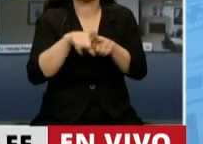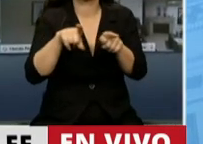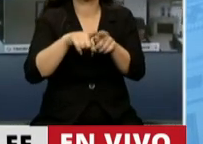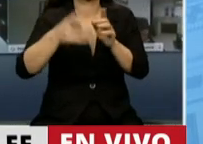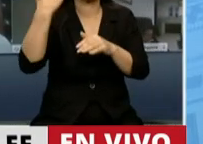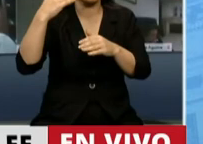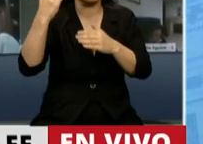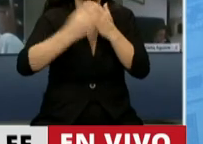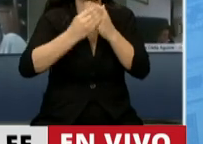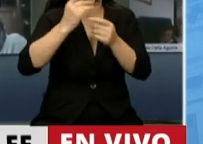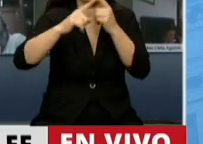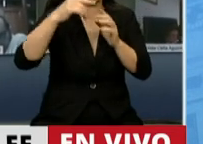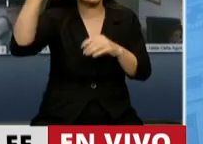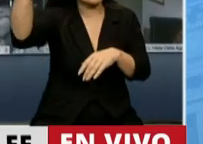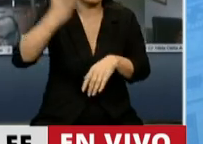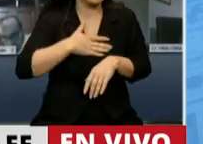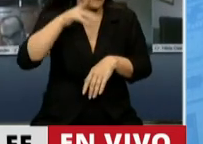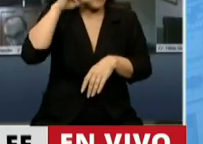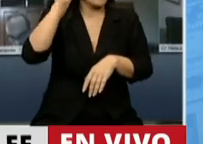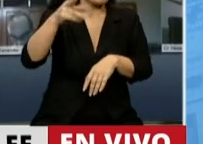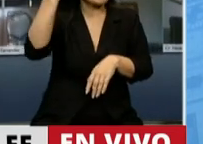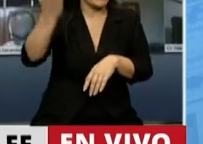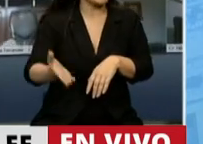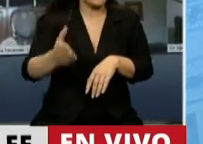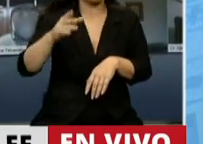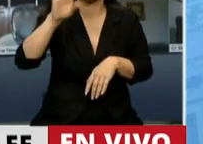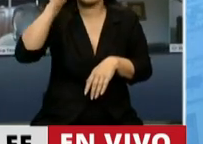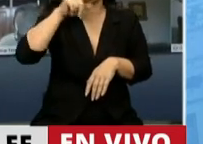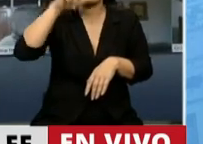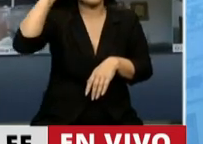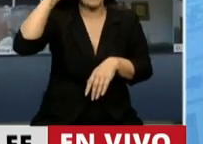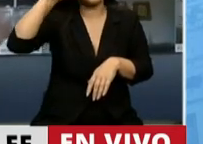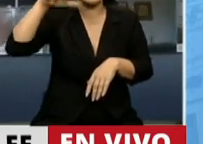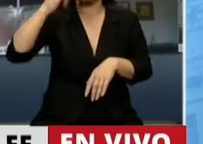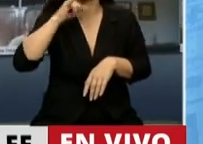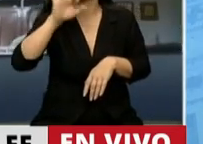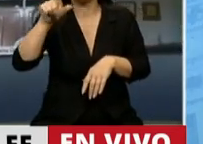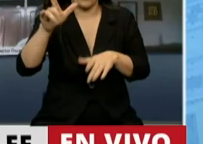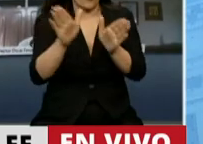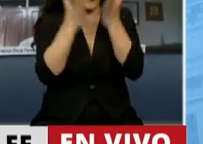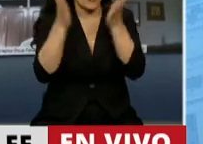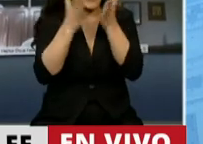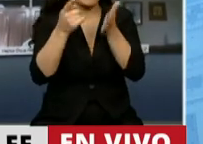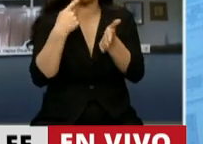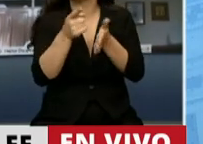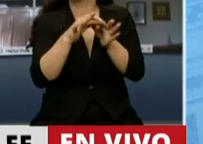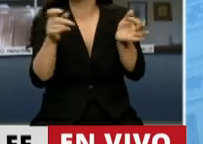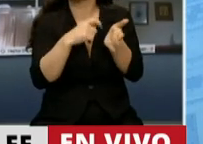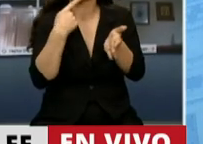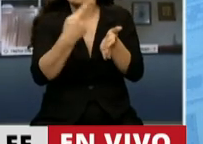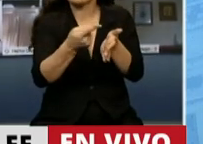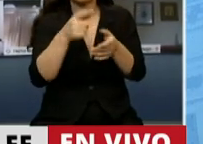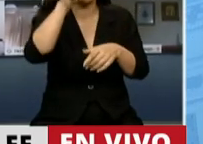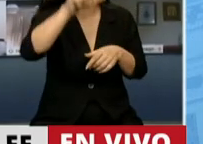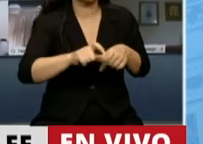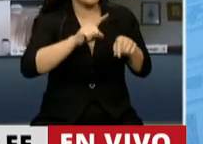canciller que he admirado mucho, que fue Dante Caputo, en uno de sus últimos libros, que la obligación de todo político